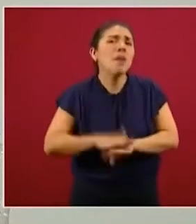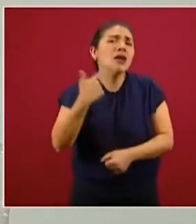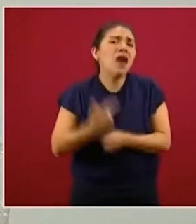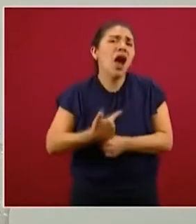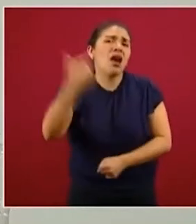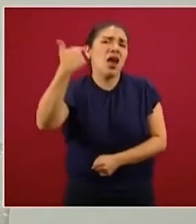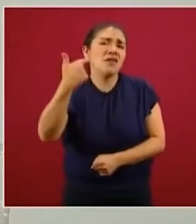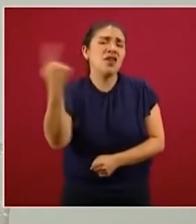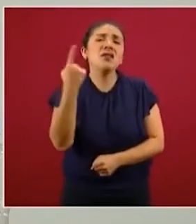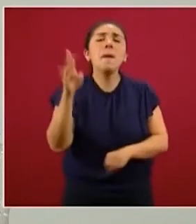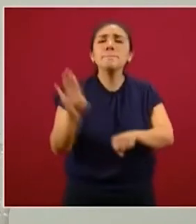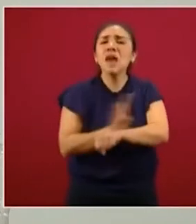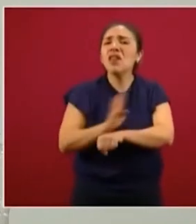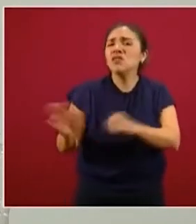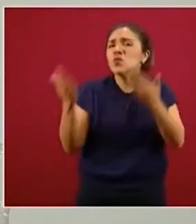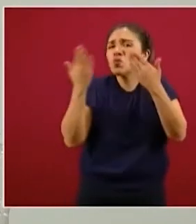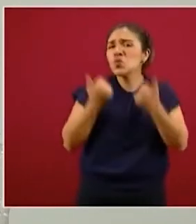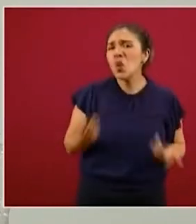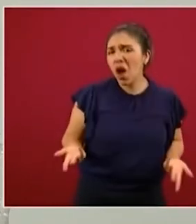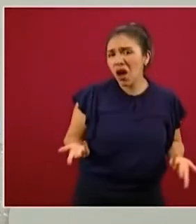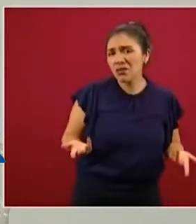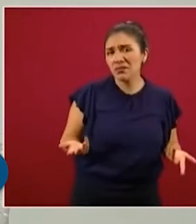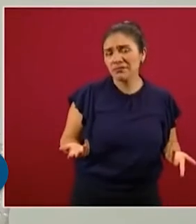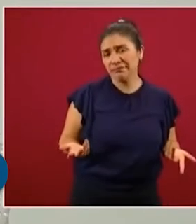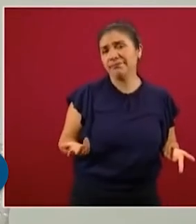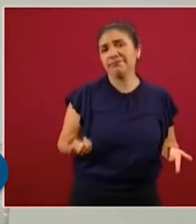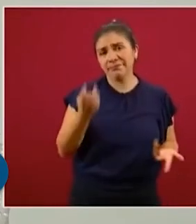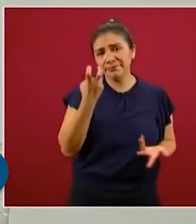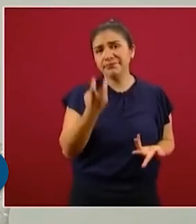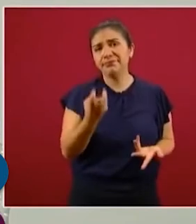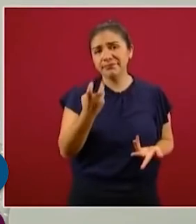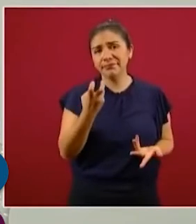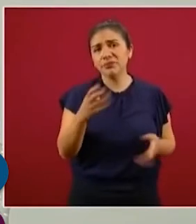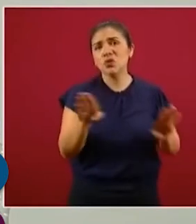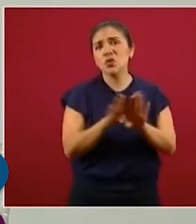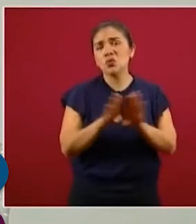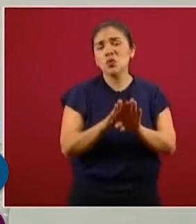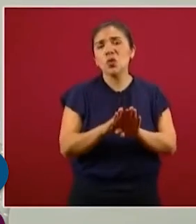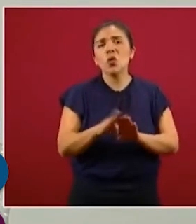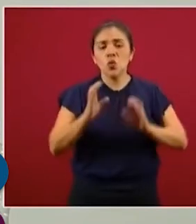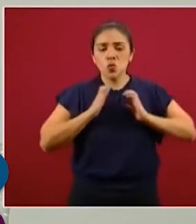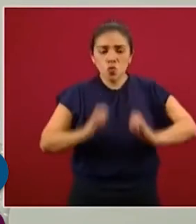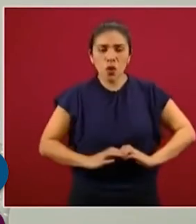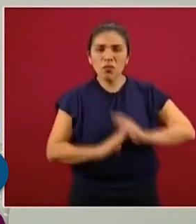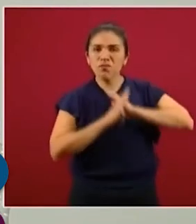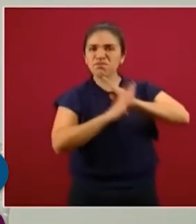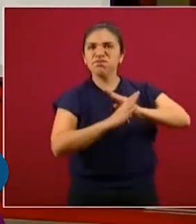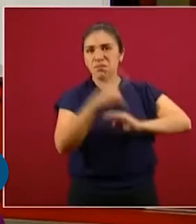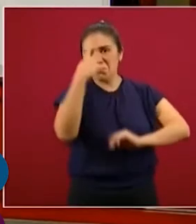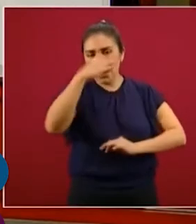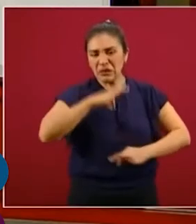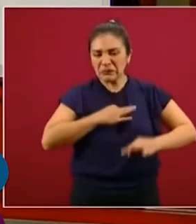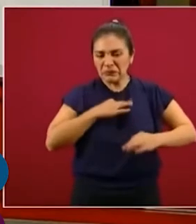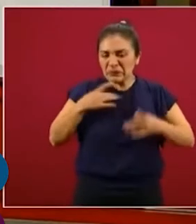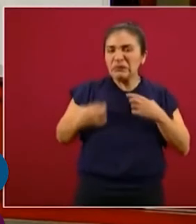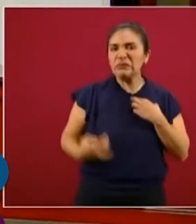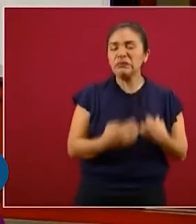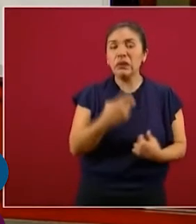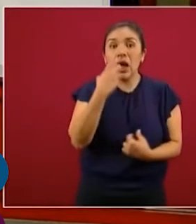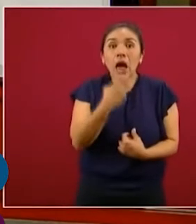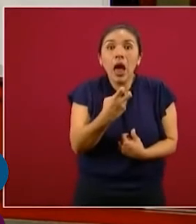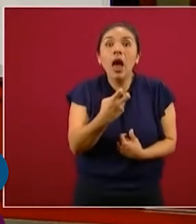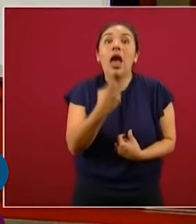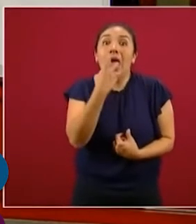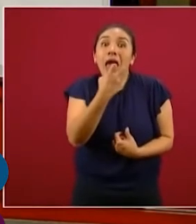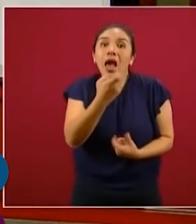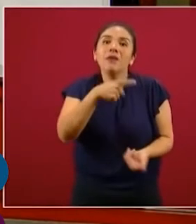beneficios que se pueden obtener, como la resistencia antimicrobiana, que dicho sea de paso